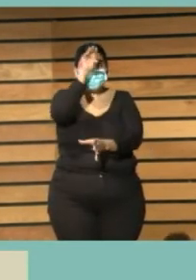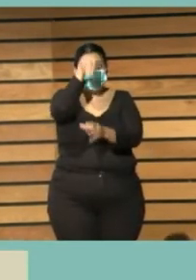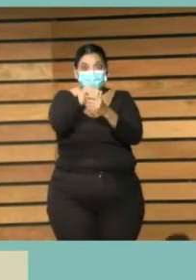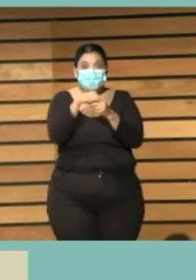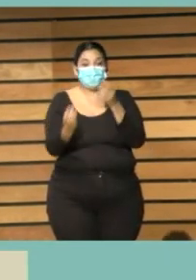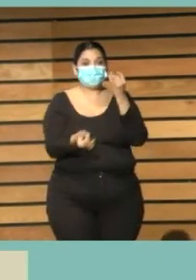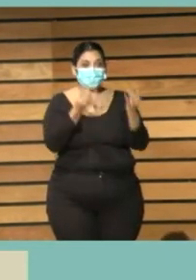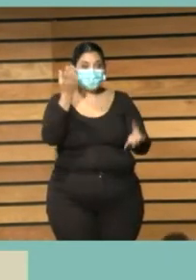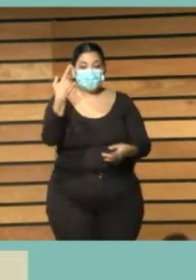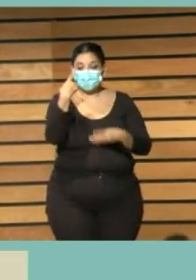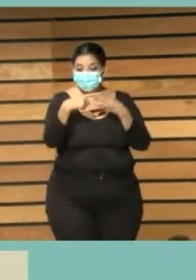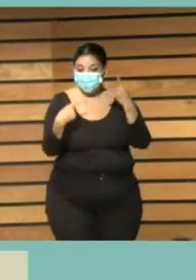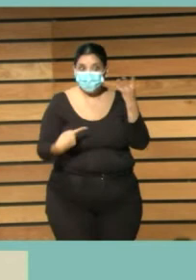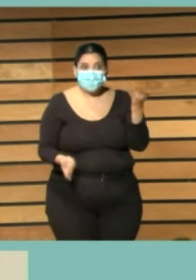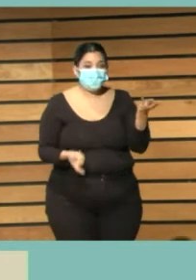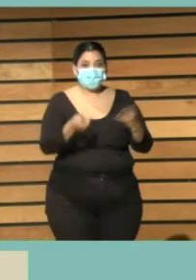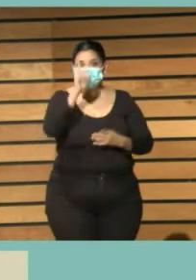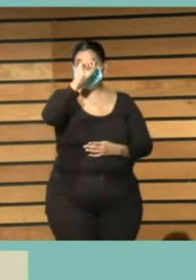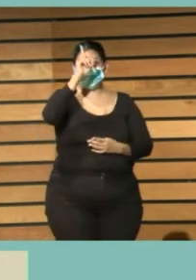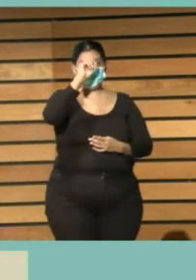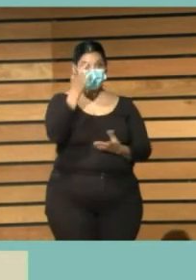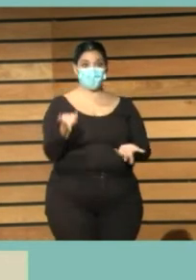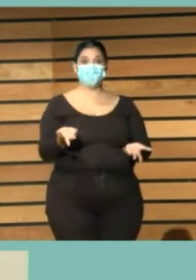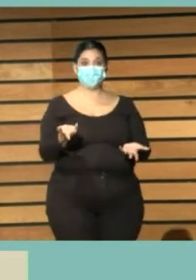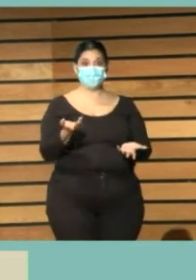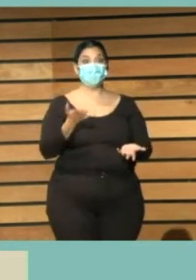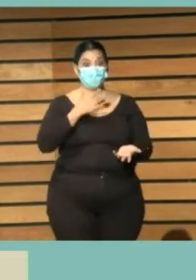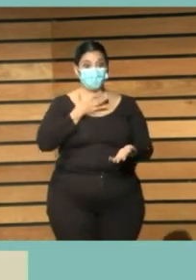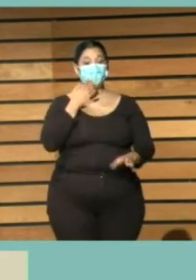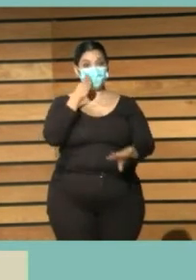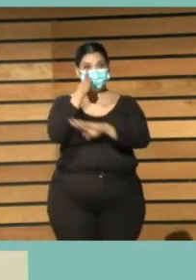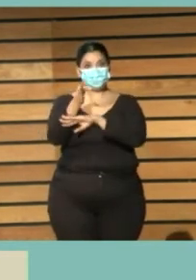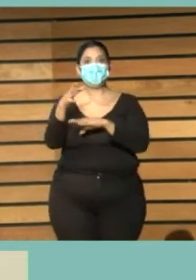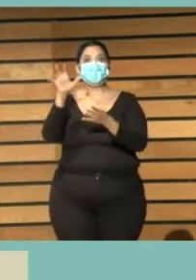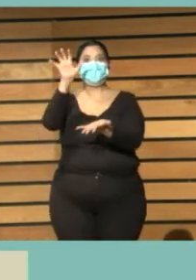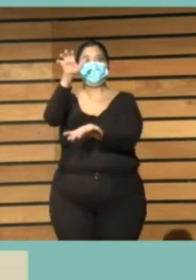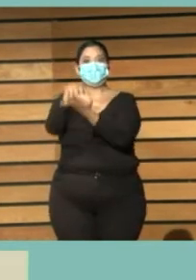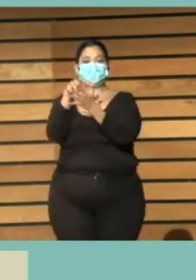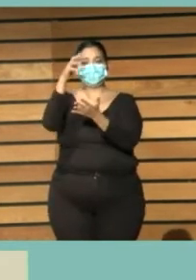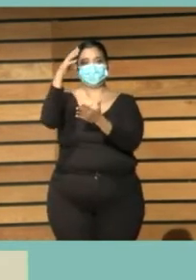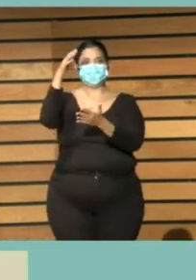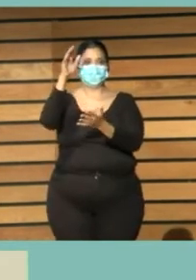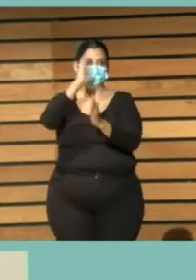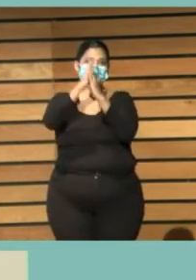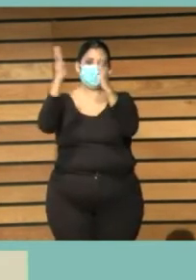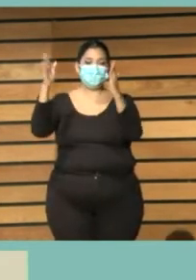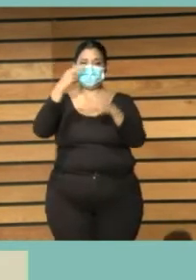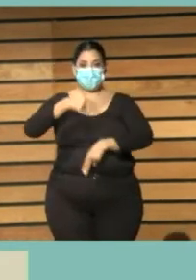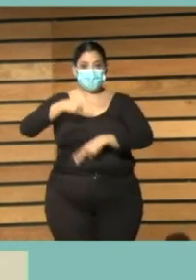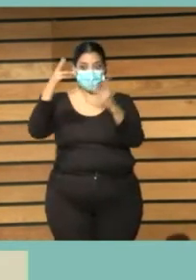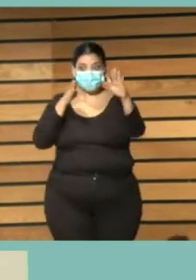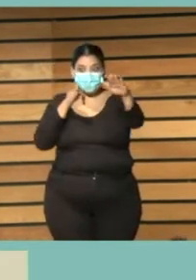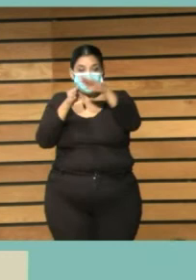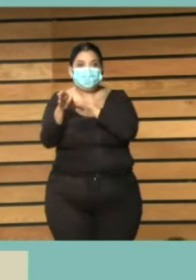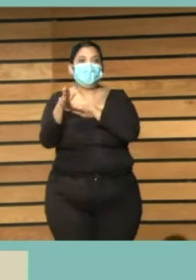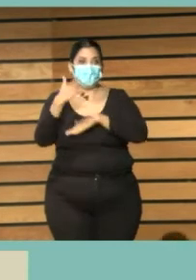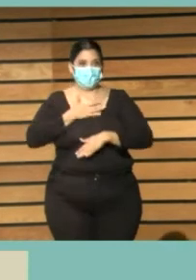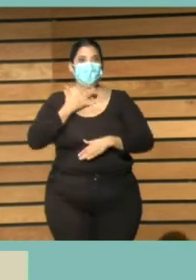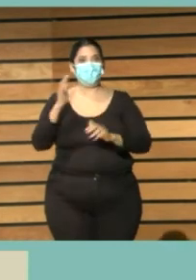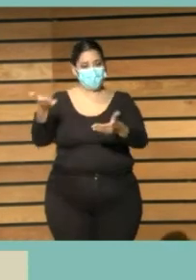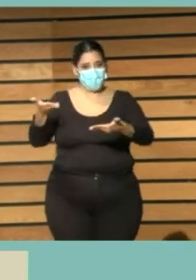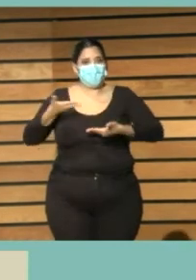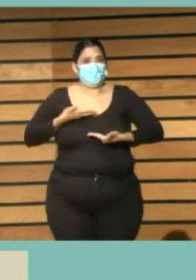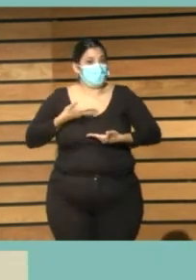saben que esas necesidades las puede cubrir la biblioteca pública y las preguntas que yo me hacía